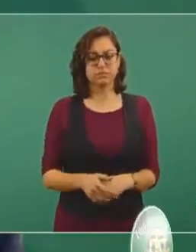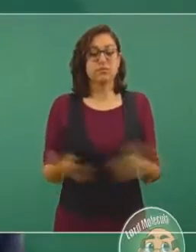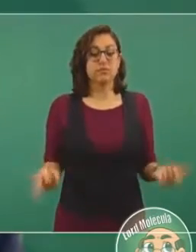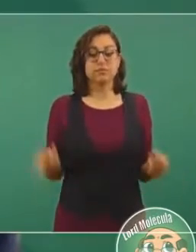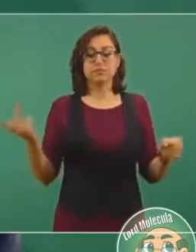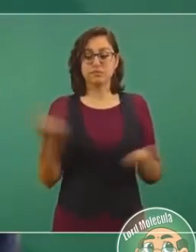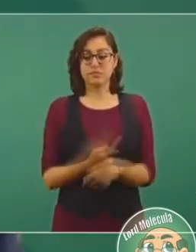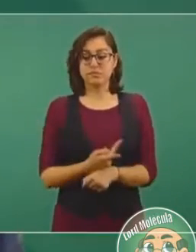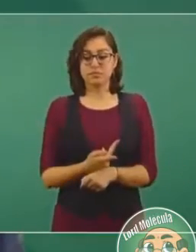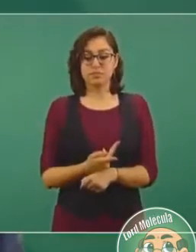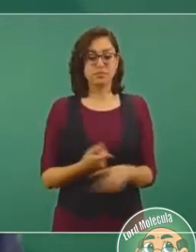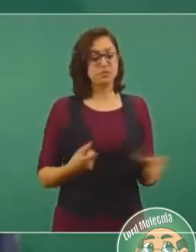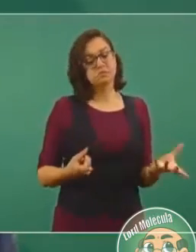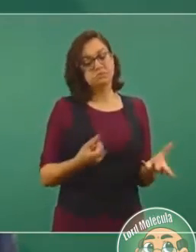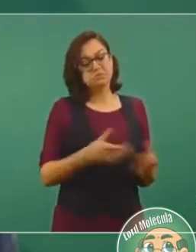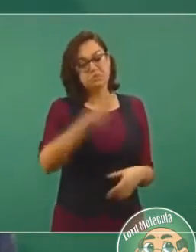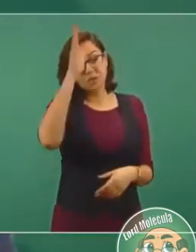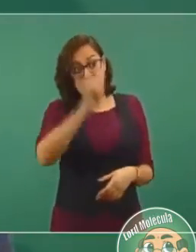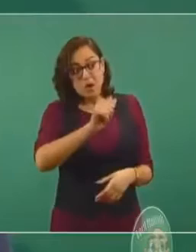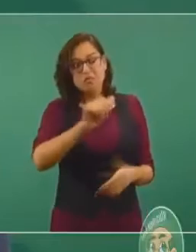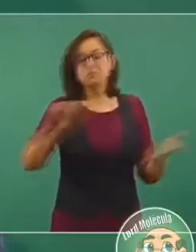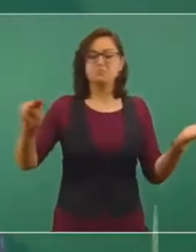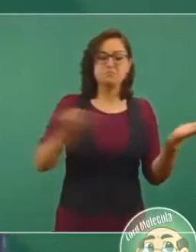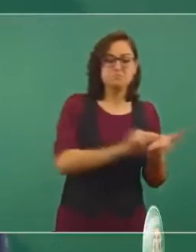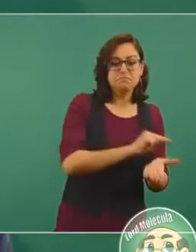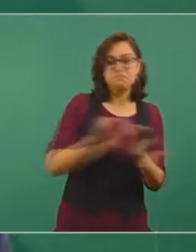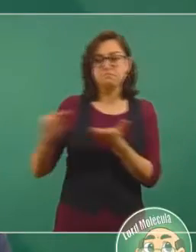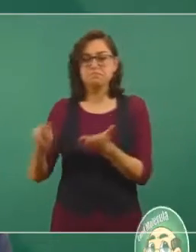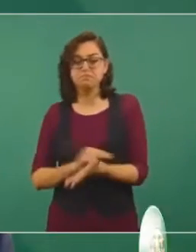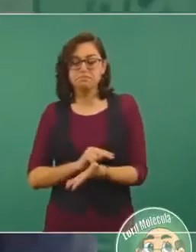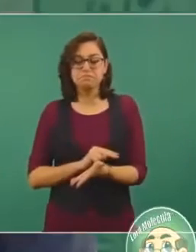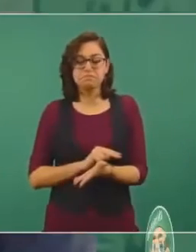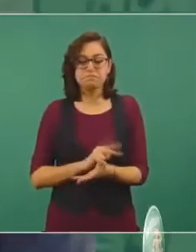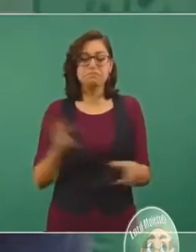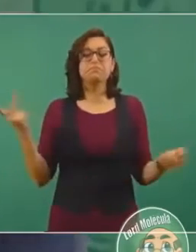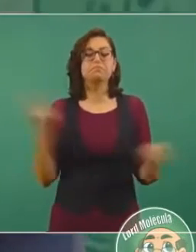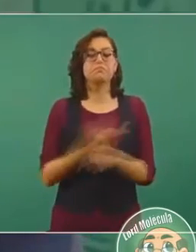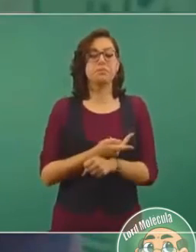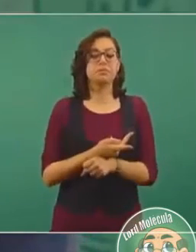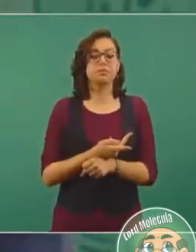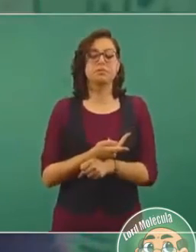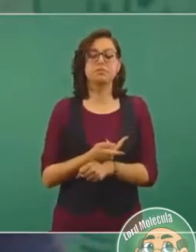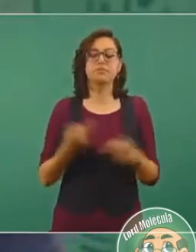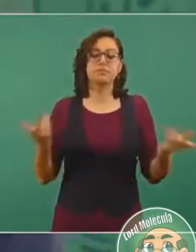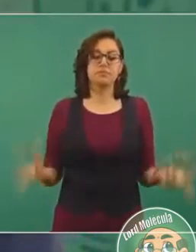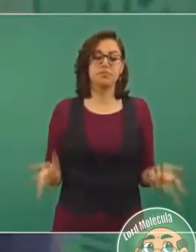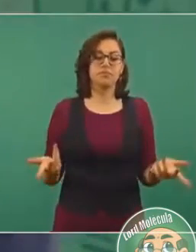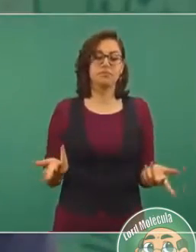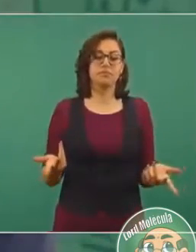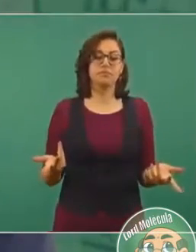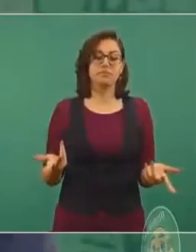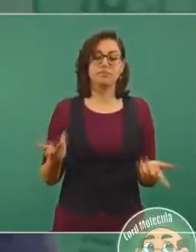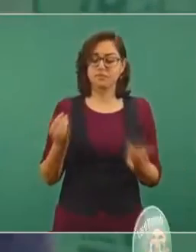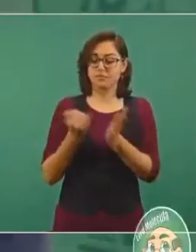convenios en donde pierde la hacienda pública,